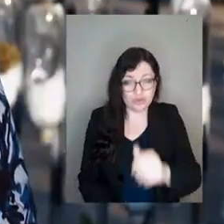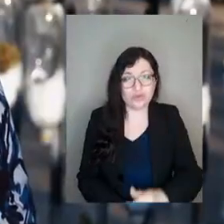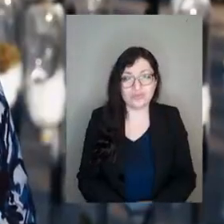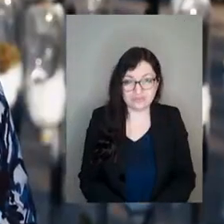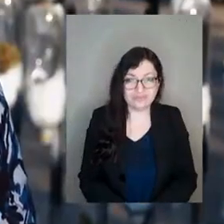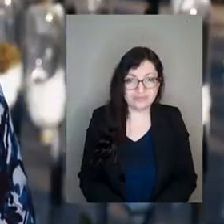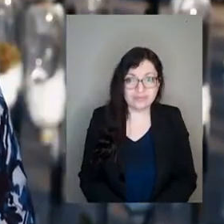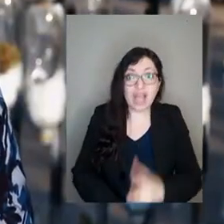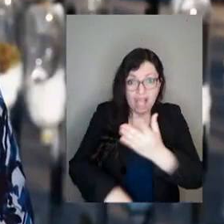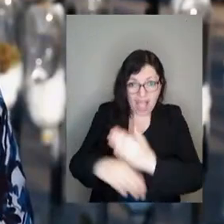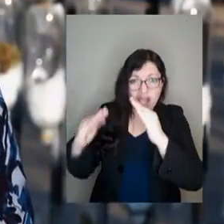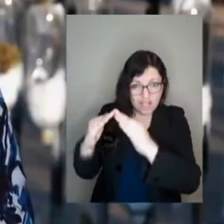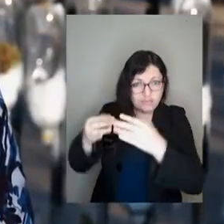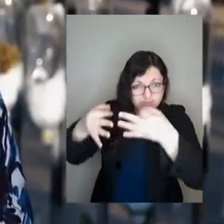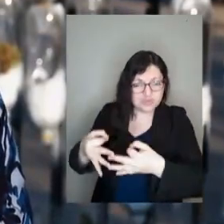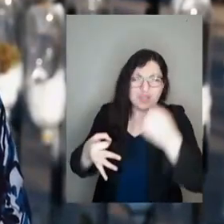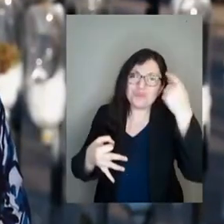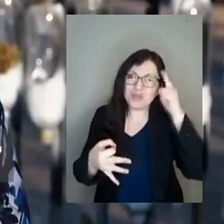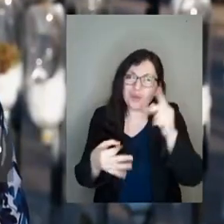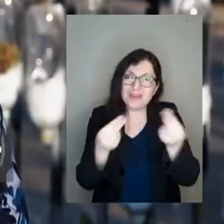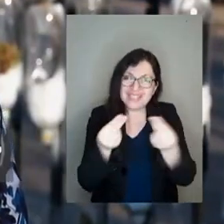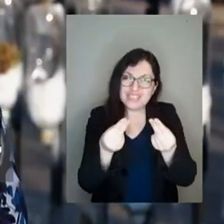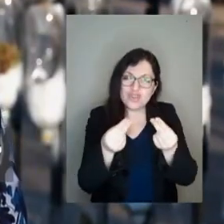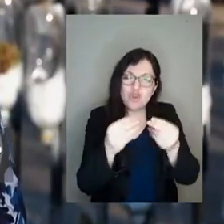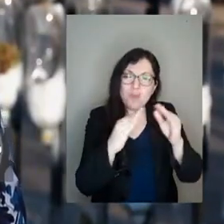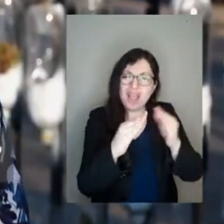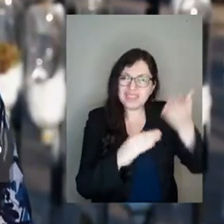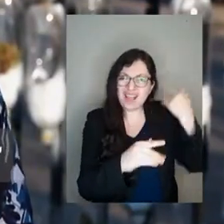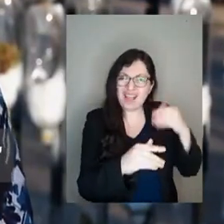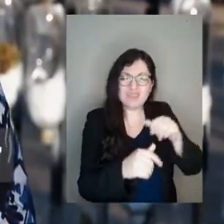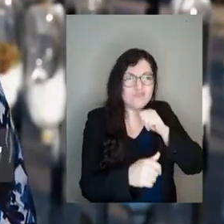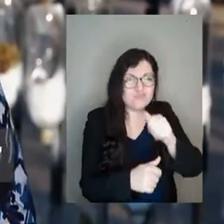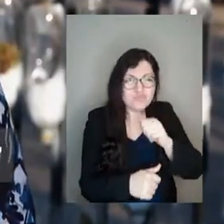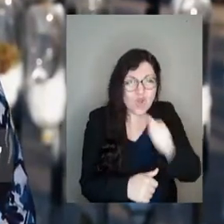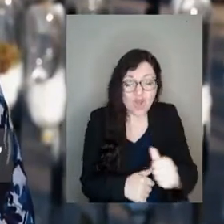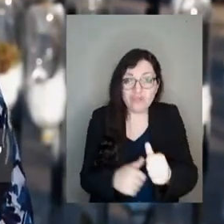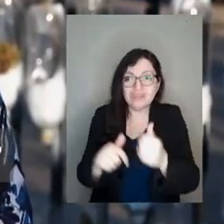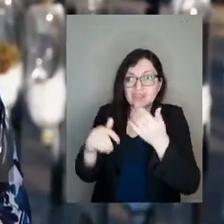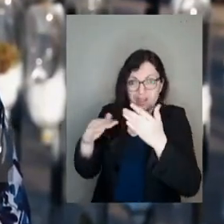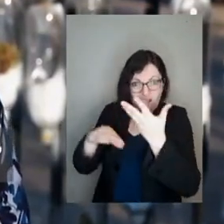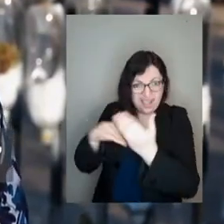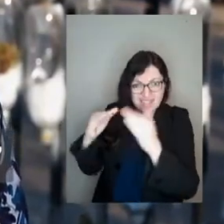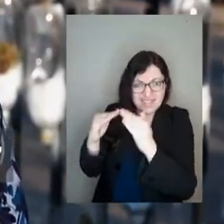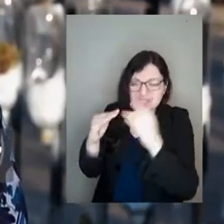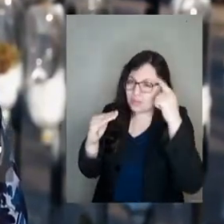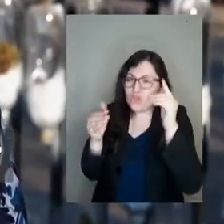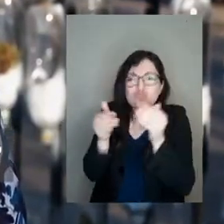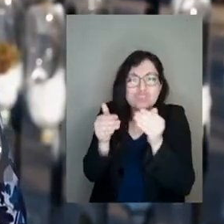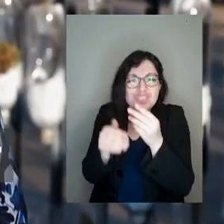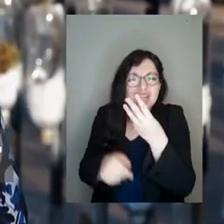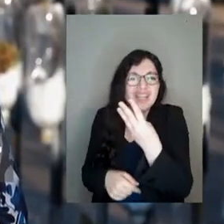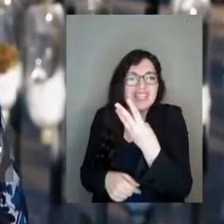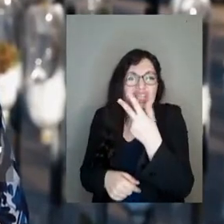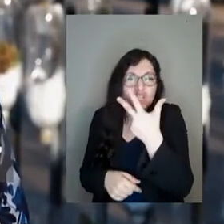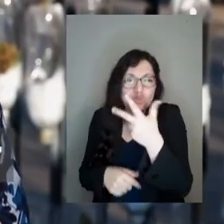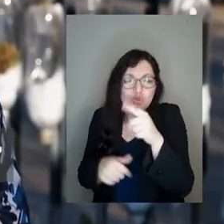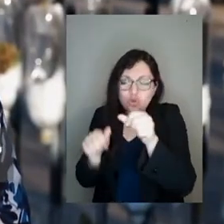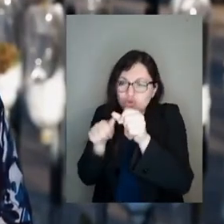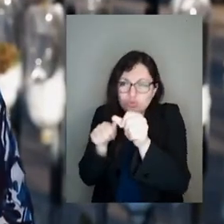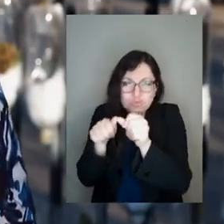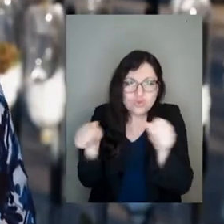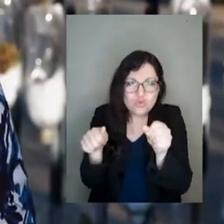sí son campamentos encubiertos, que aunque tienen casas, estas casas son tan chicas, de 38 metros